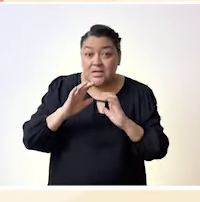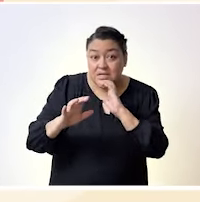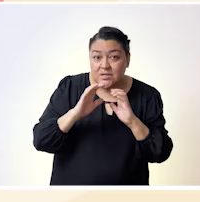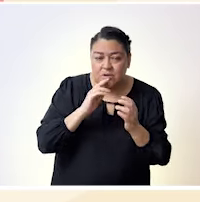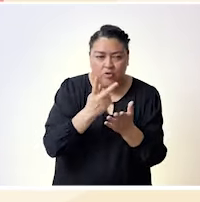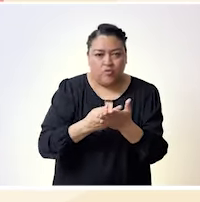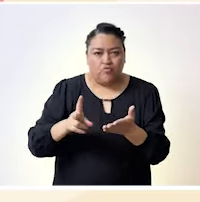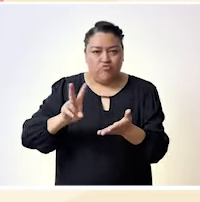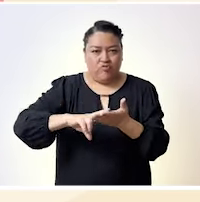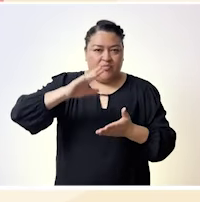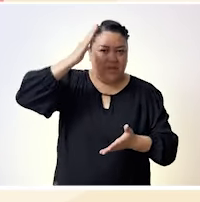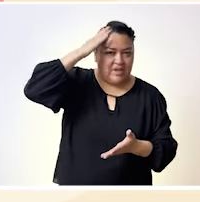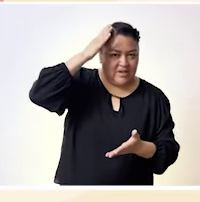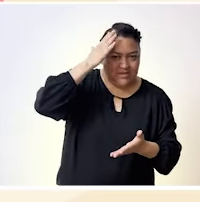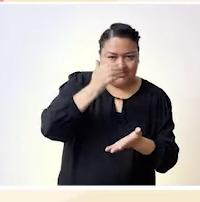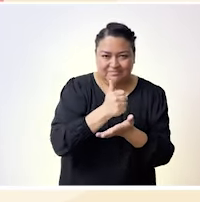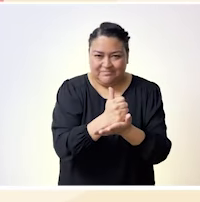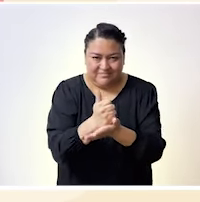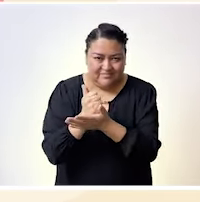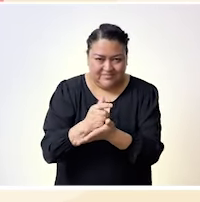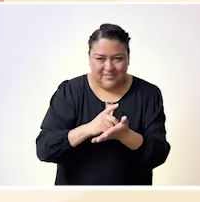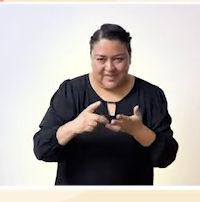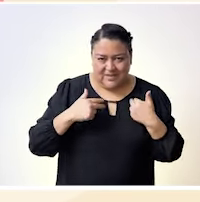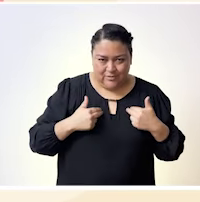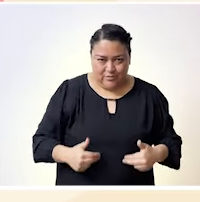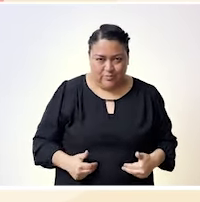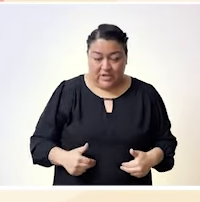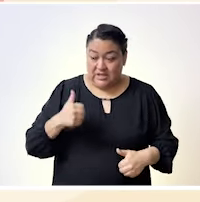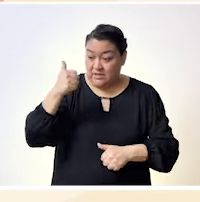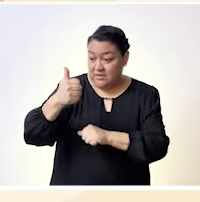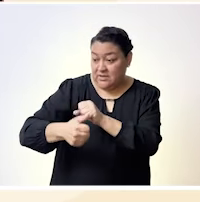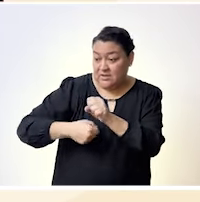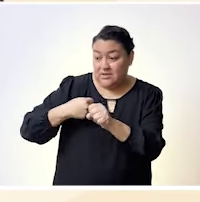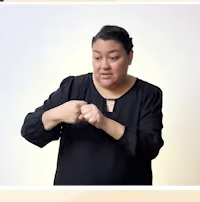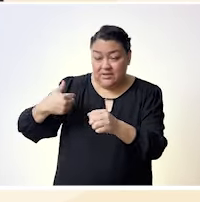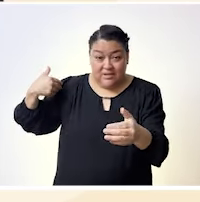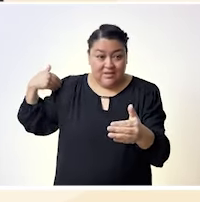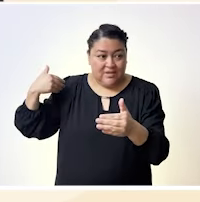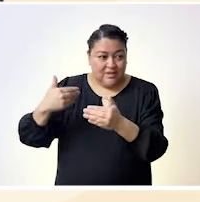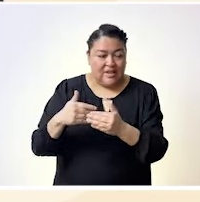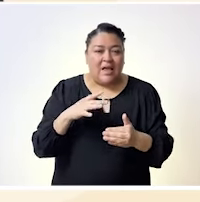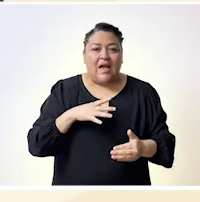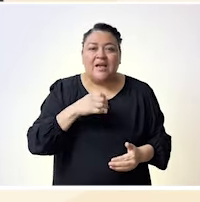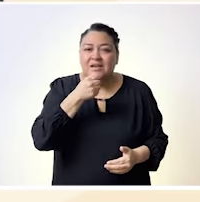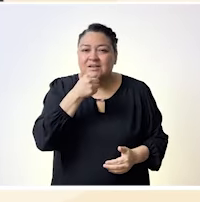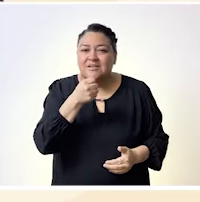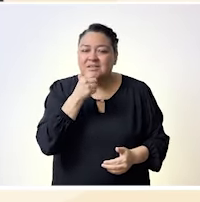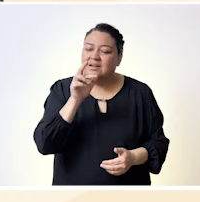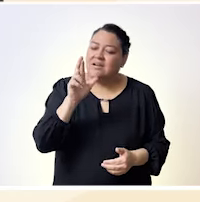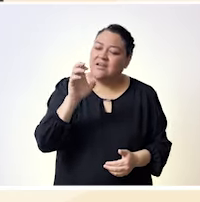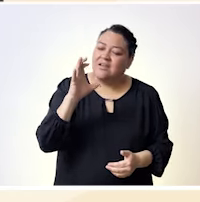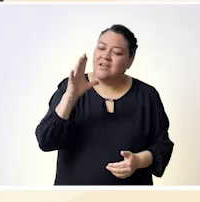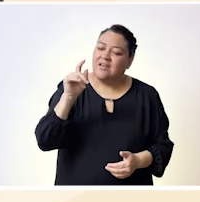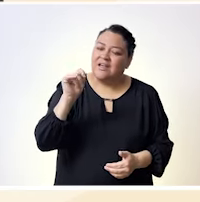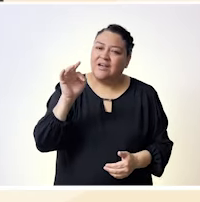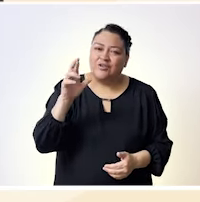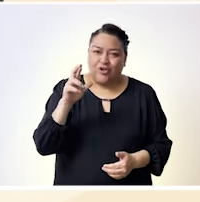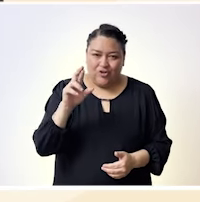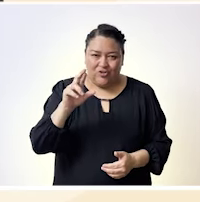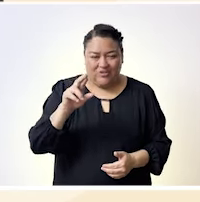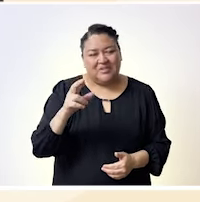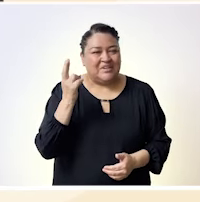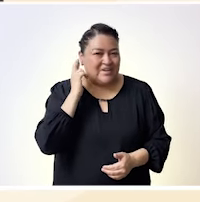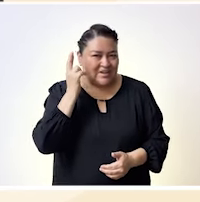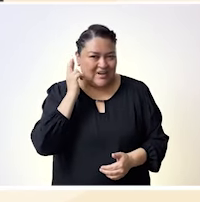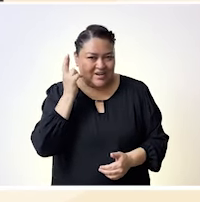años, conduce a La Teorio, programa radiofónico enfocado en temas LGBT+. Forma parte del panel de conductores del